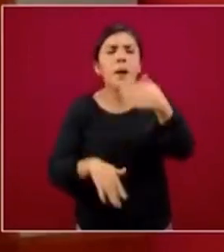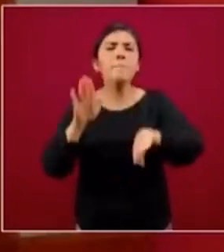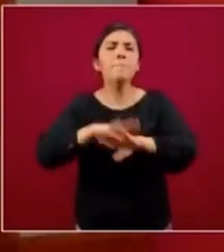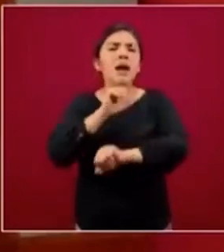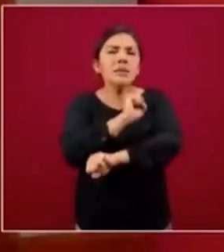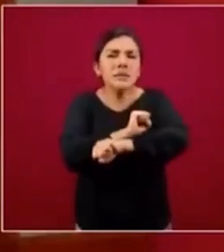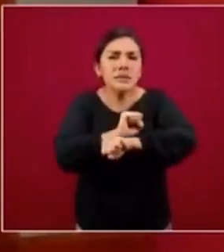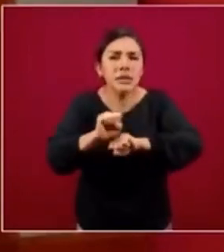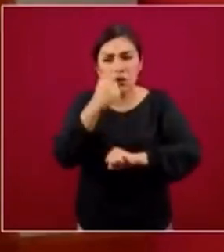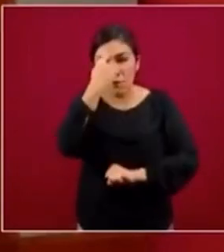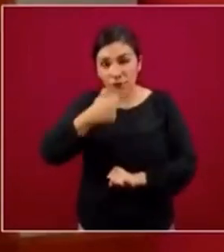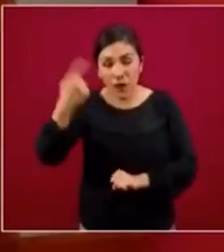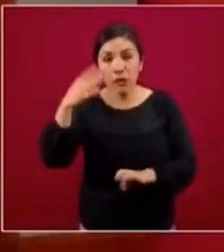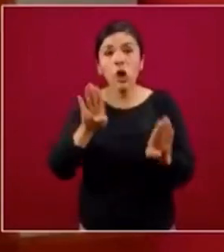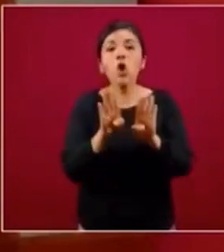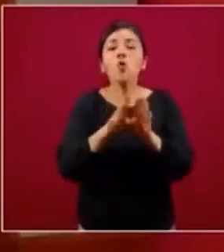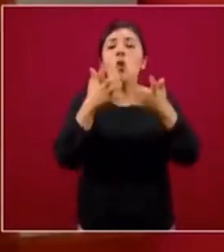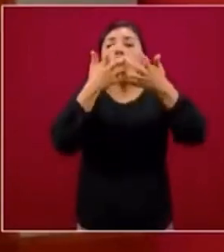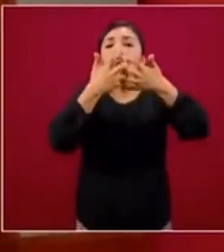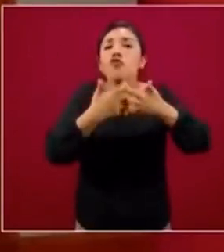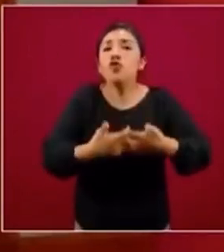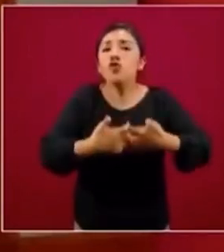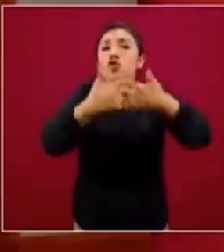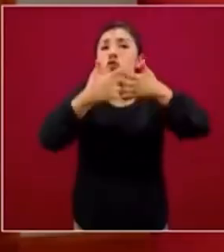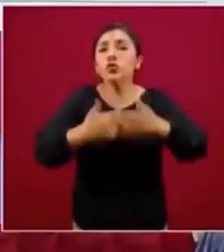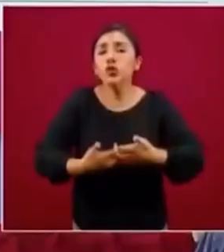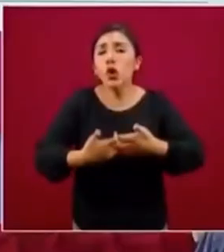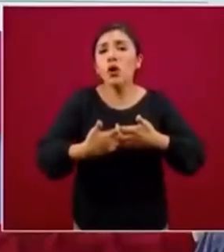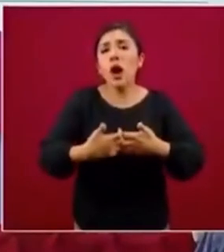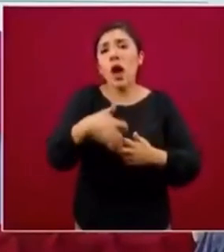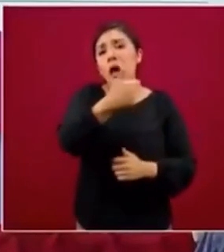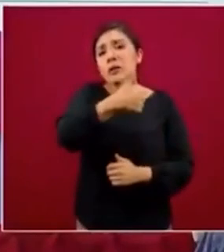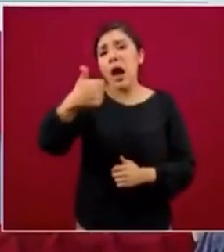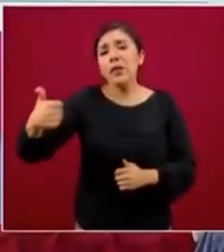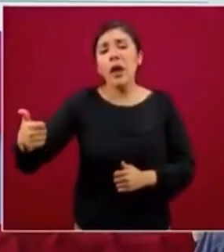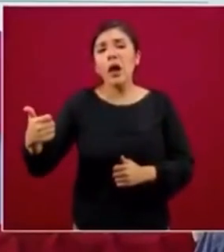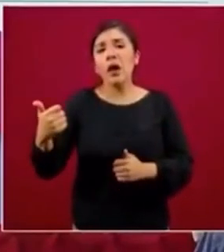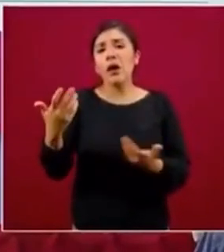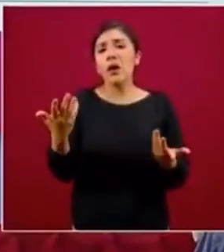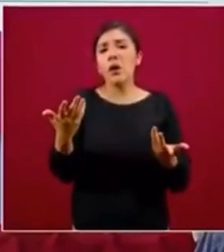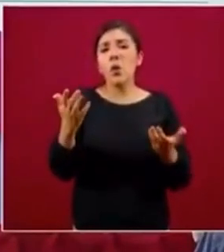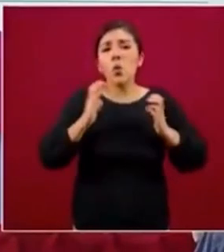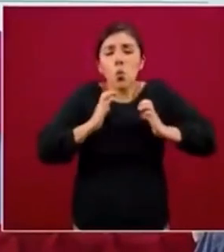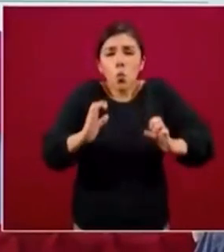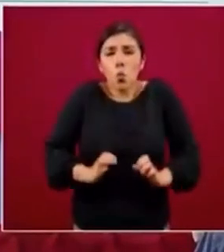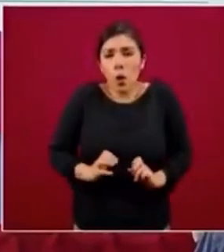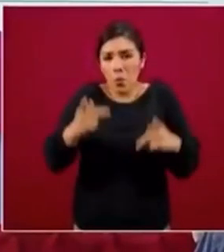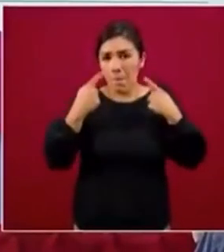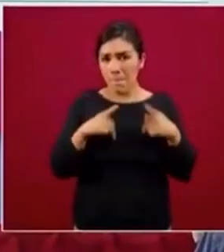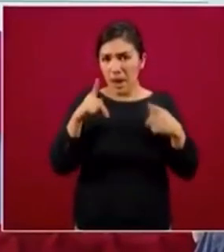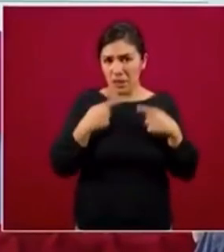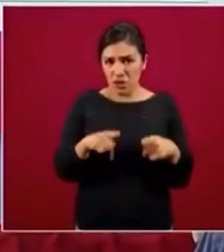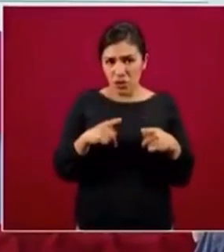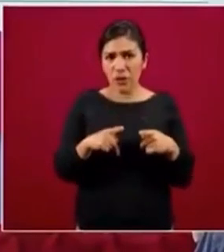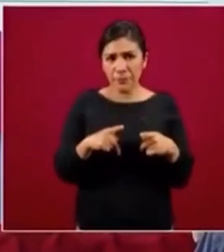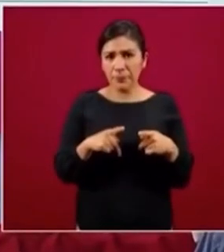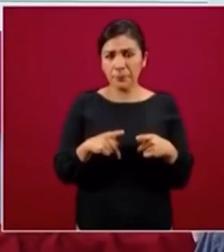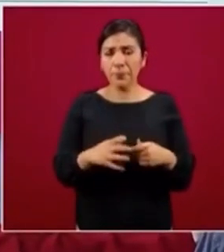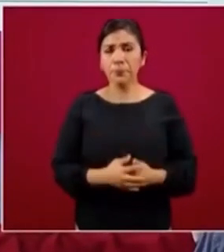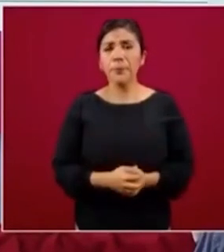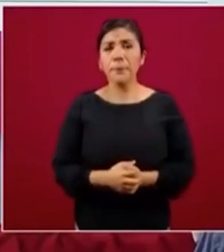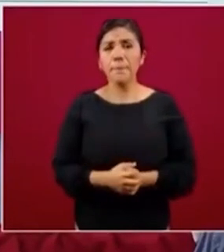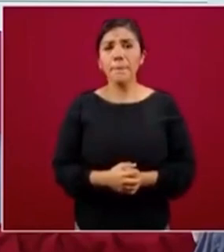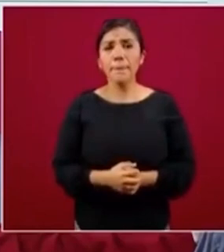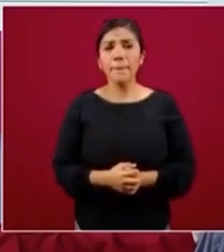sencilla. Entonces, se mide la funcionalidad del cuerpo de las personas o de las